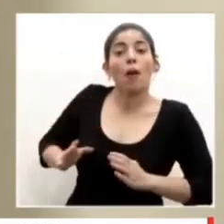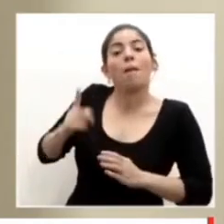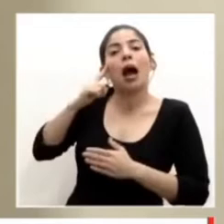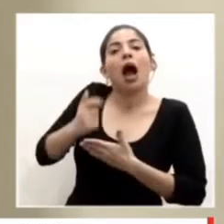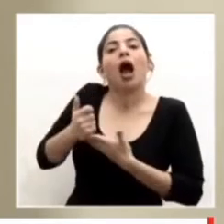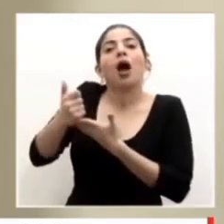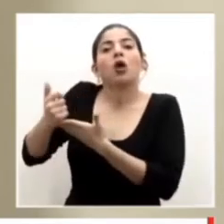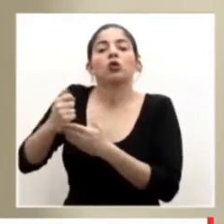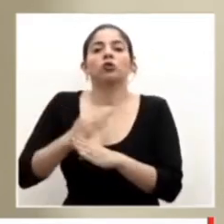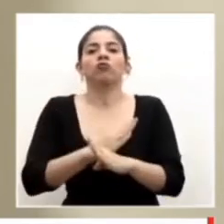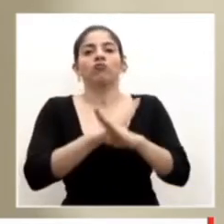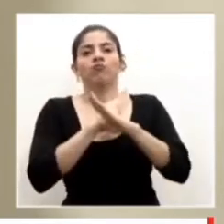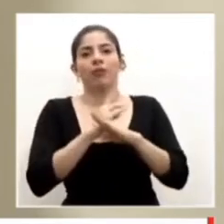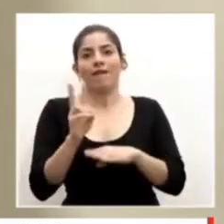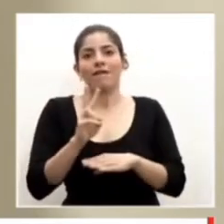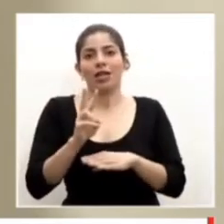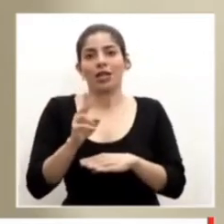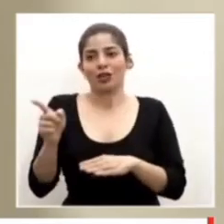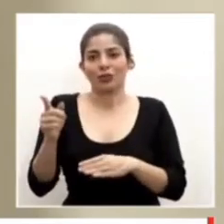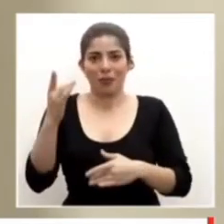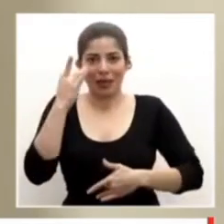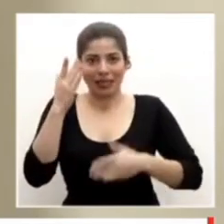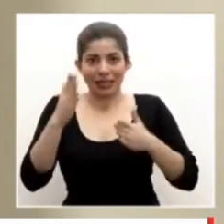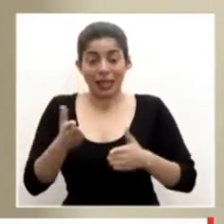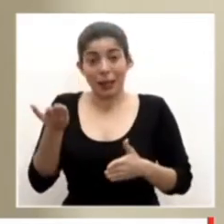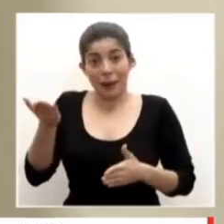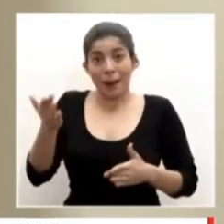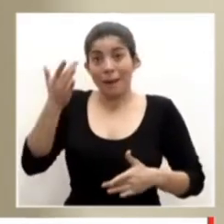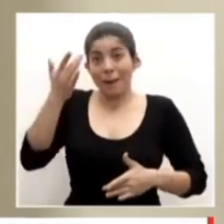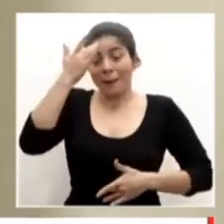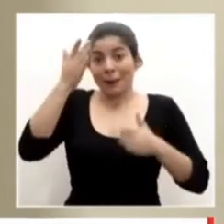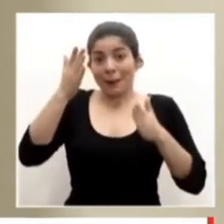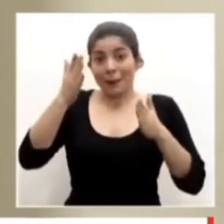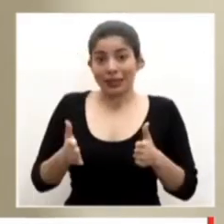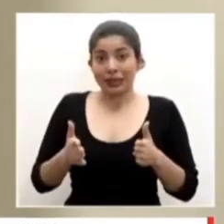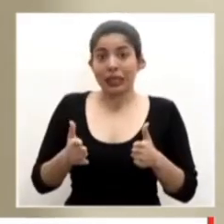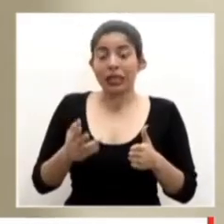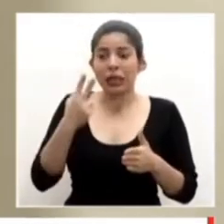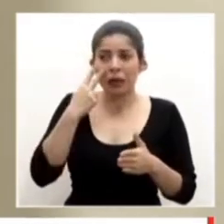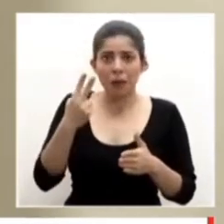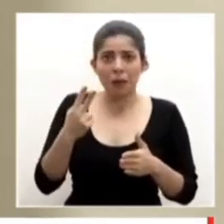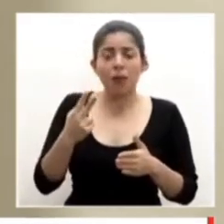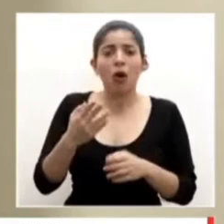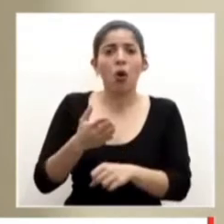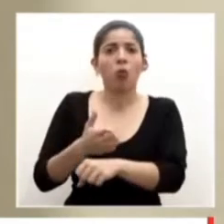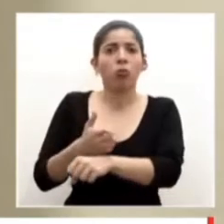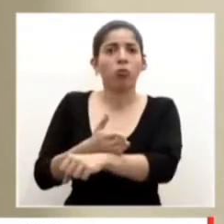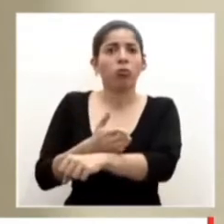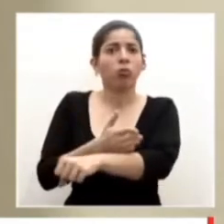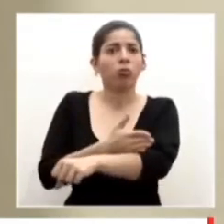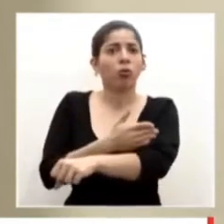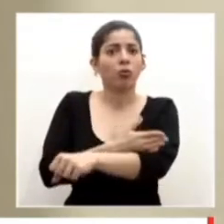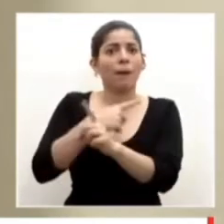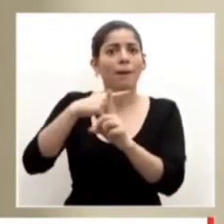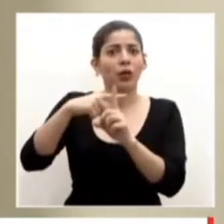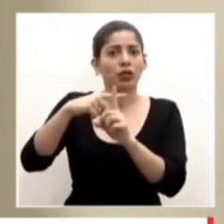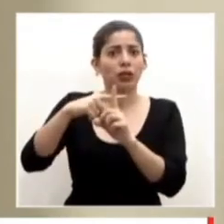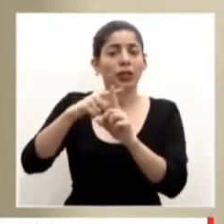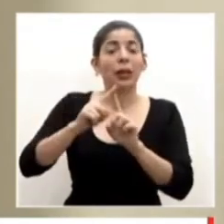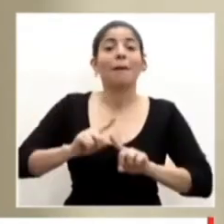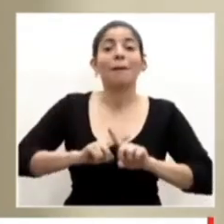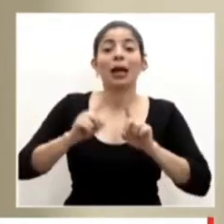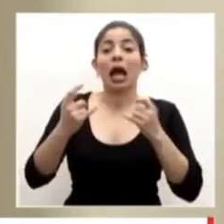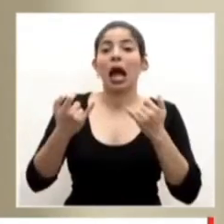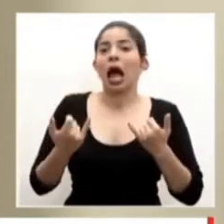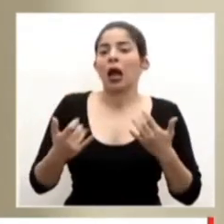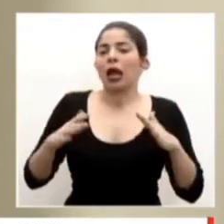ese nuevo paciente. La paciente muestra una evolución positiva, pero en este